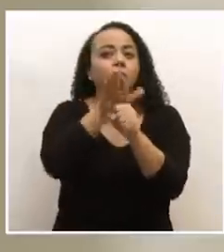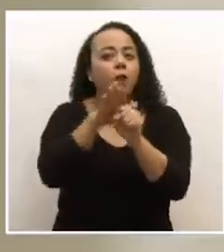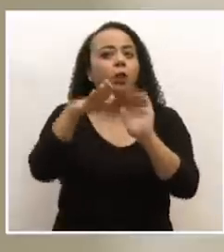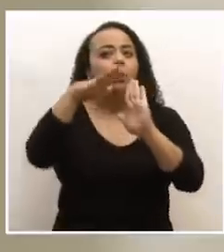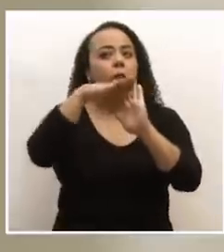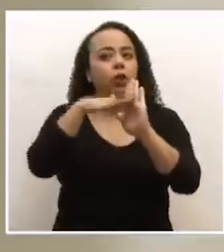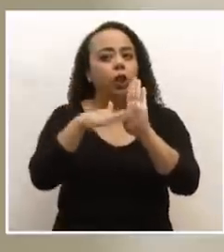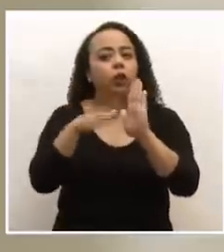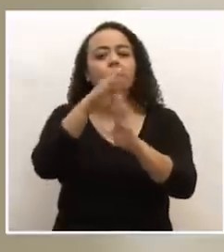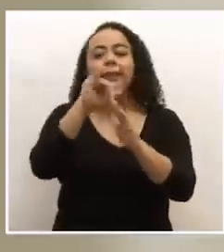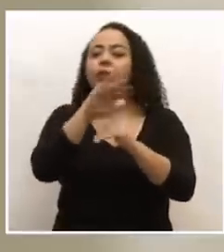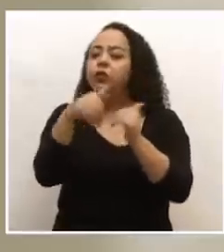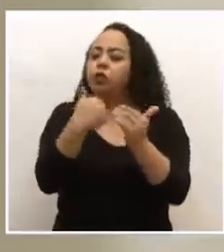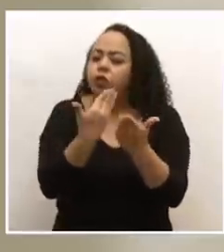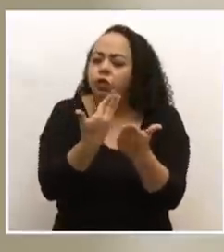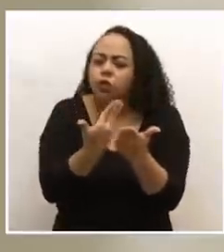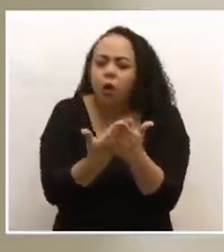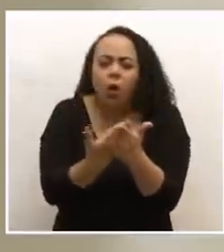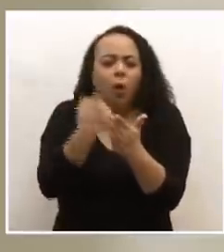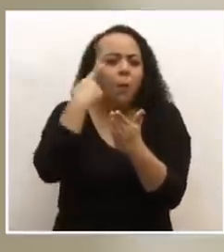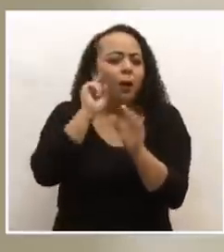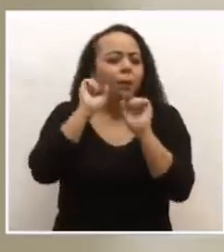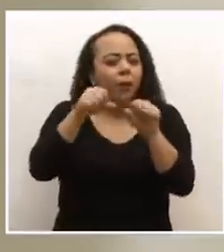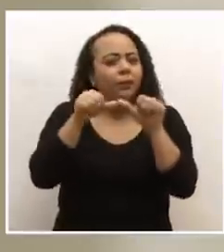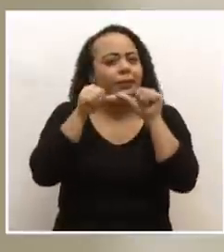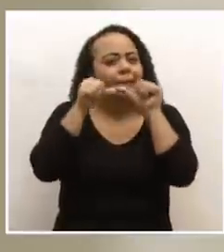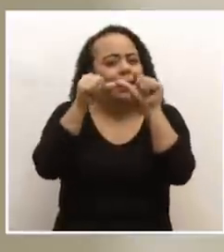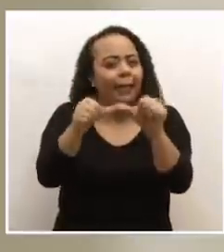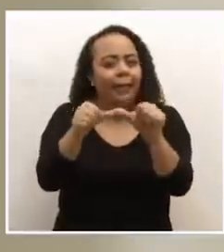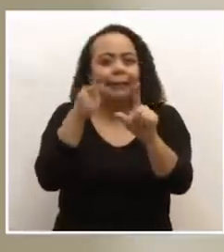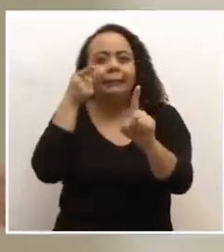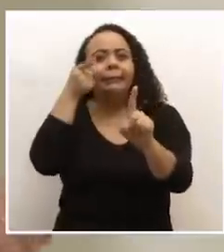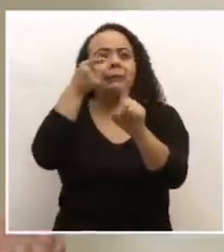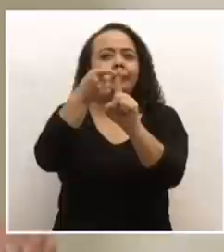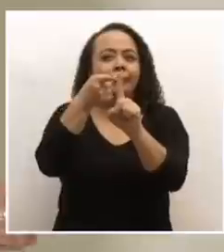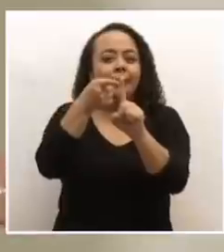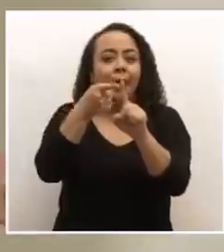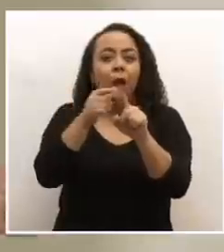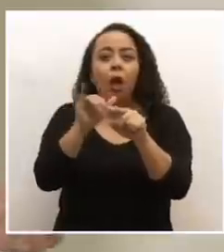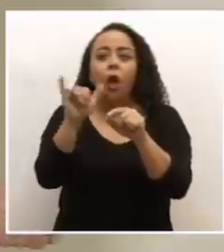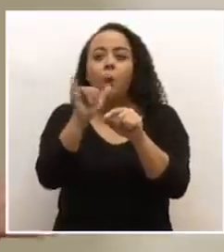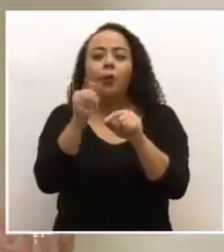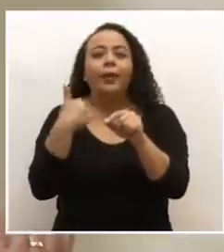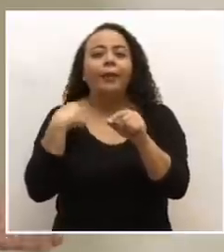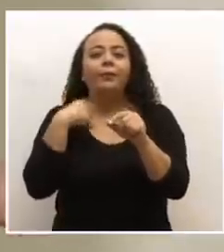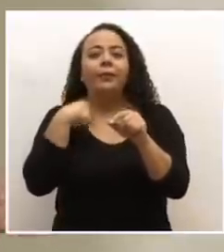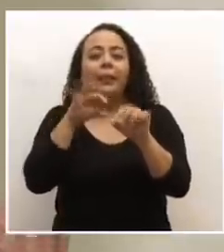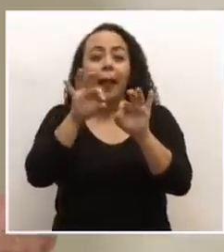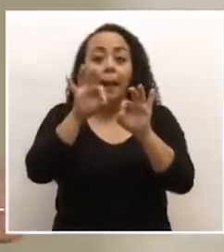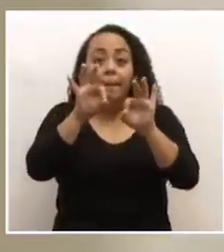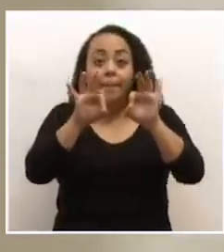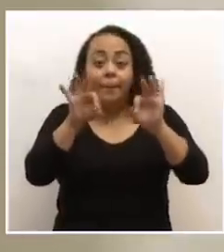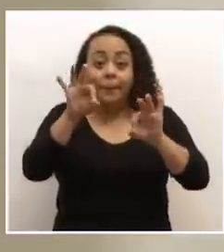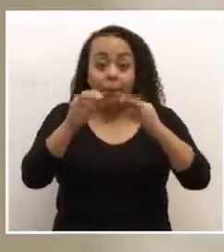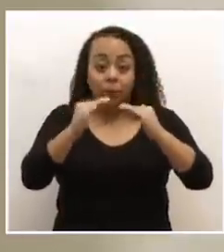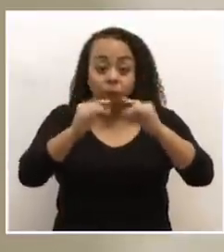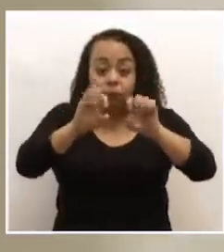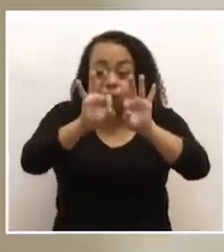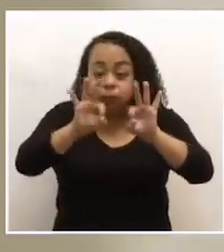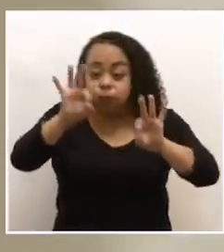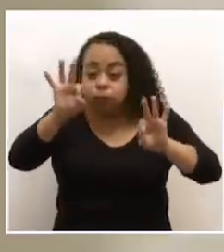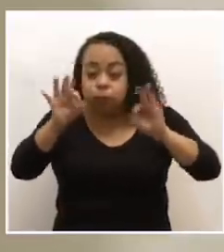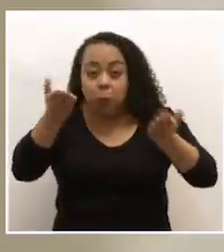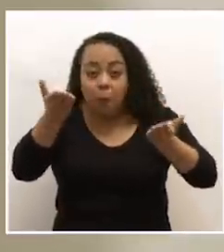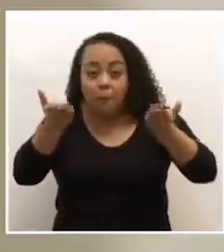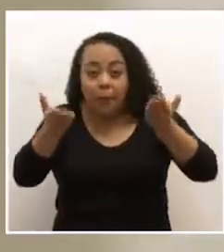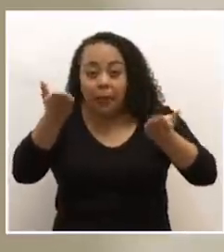protocolos y todas las medidas para que podamos seguir en esa ruta, yo decía, en la cuerda, donde tenemos esa barra que nos permite el balance y que no